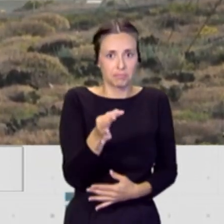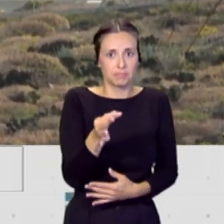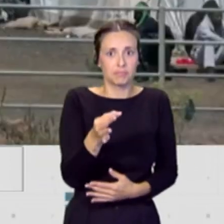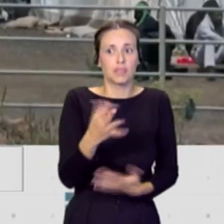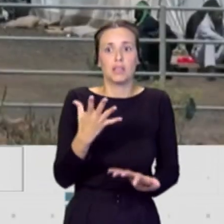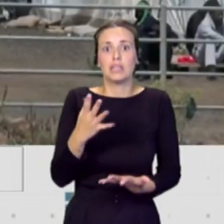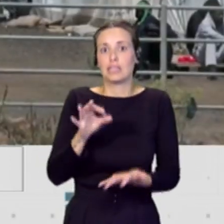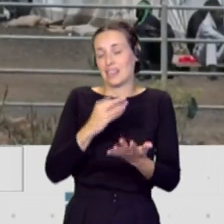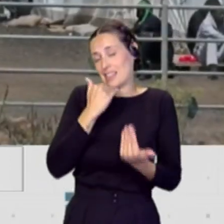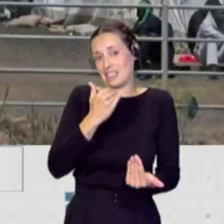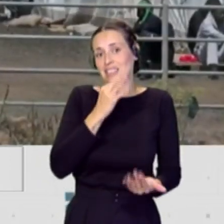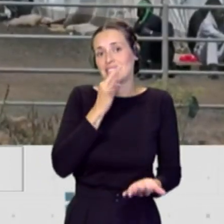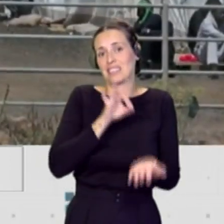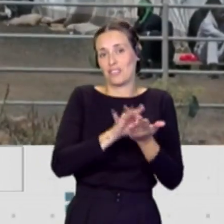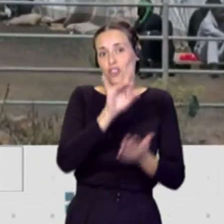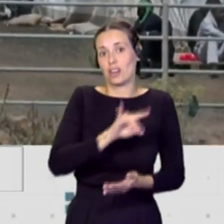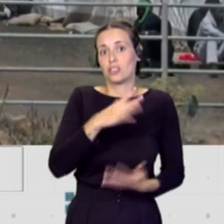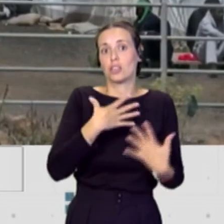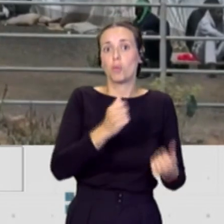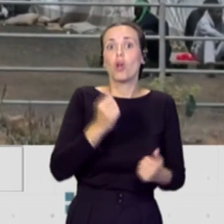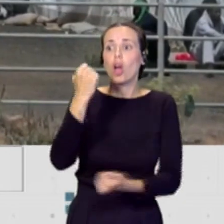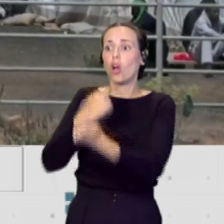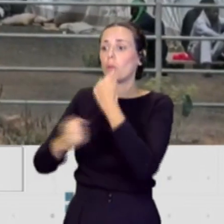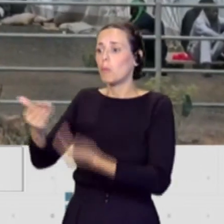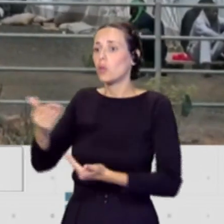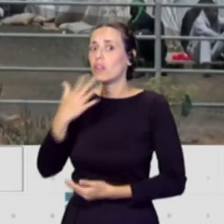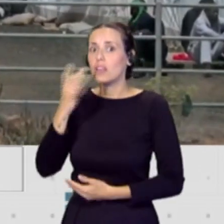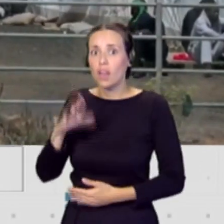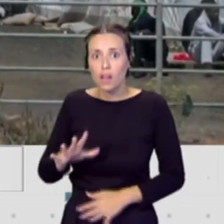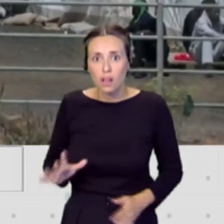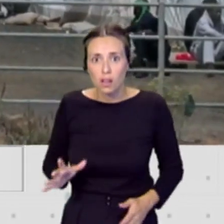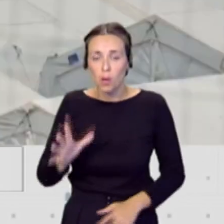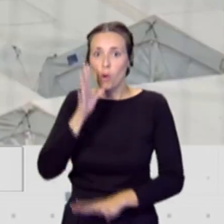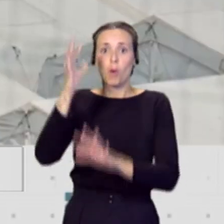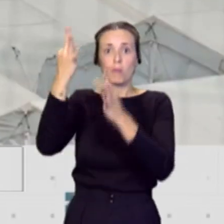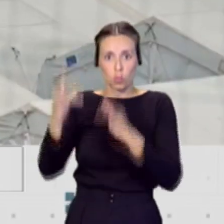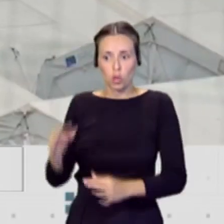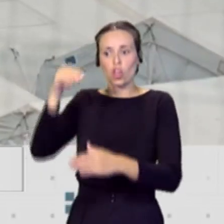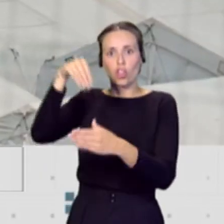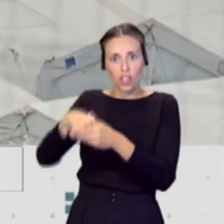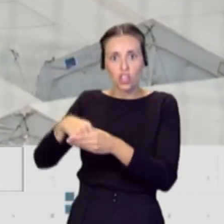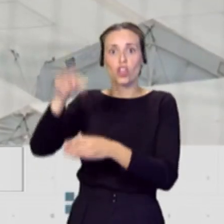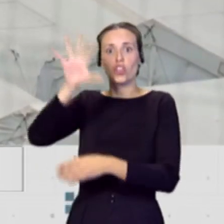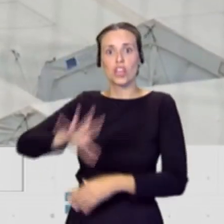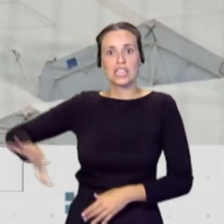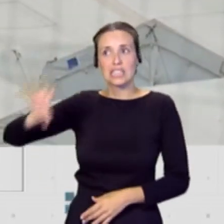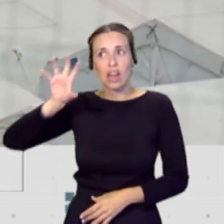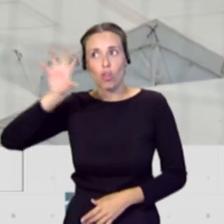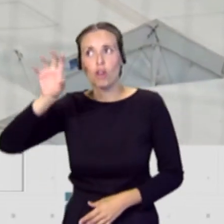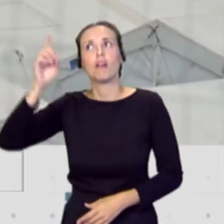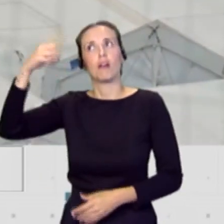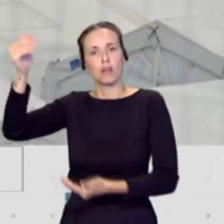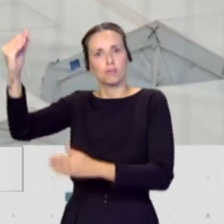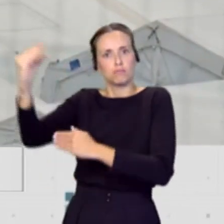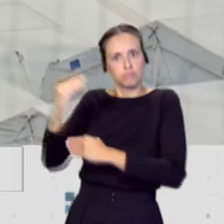través del Servicio General de Salud. ¿Quién nos tiene que ayudar económicamente? El presupuesto está establecido en los presupuestos generales del Estado. Pues el Estado tendría que ser mejor una manito también